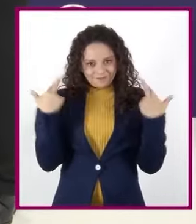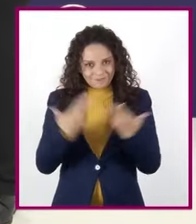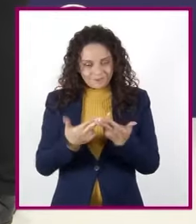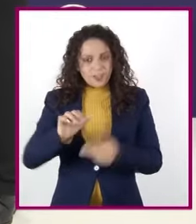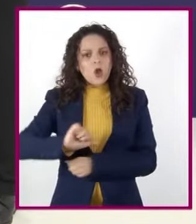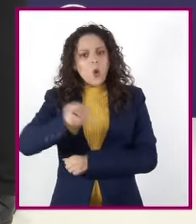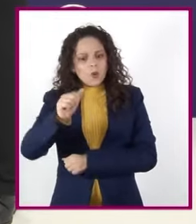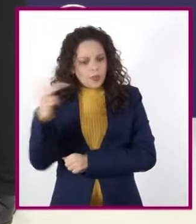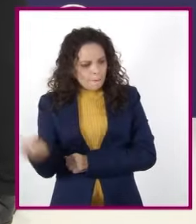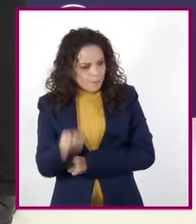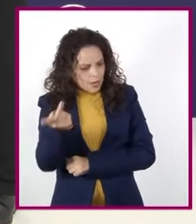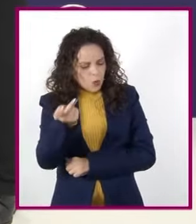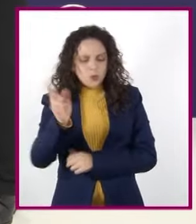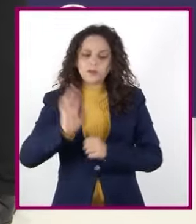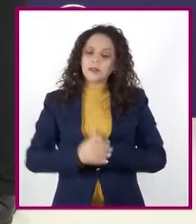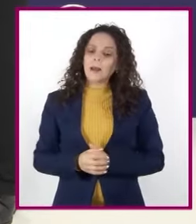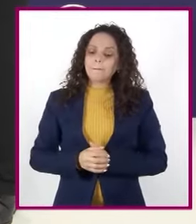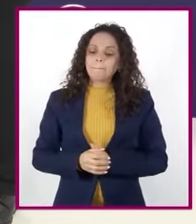pregunta.